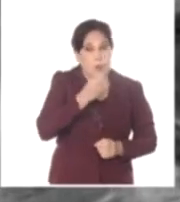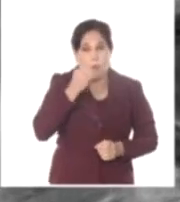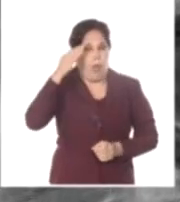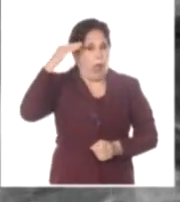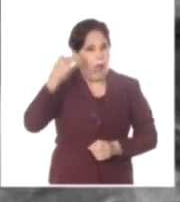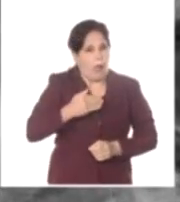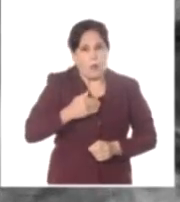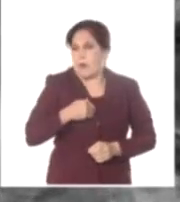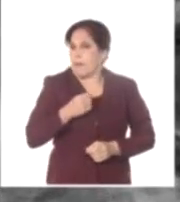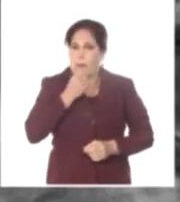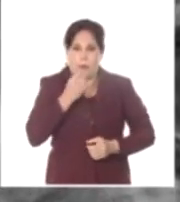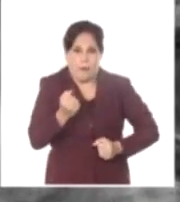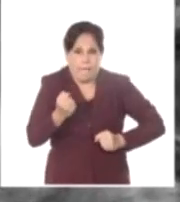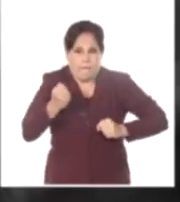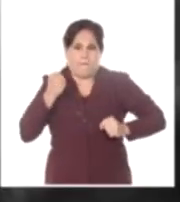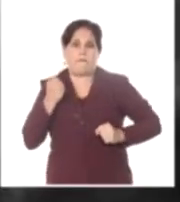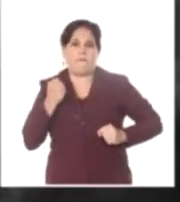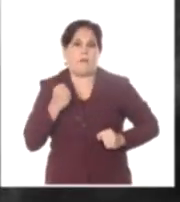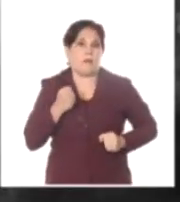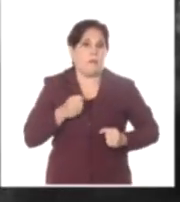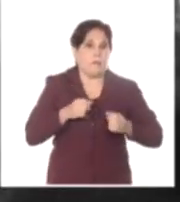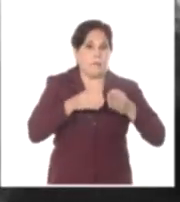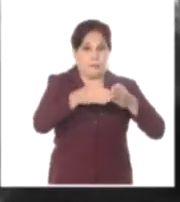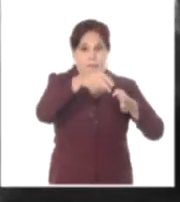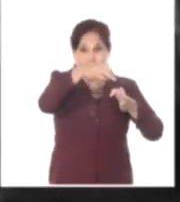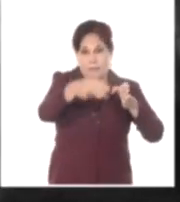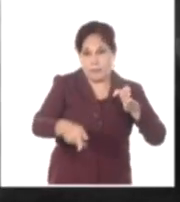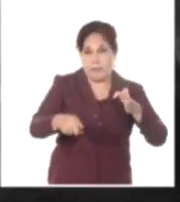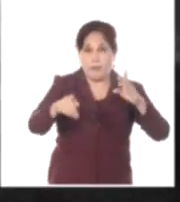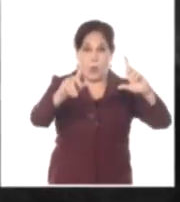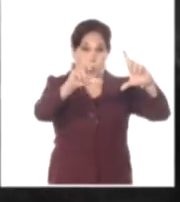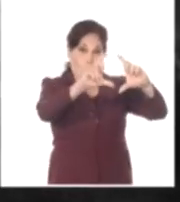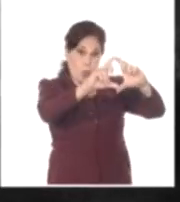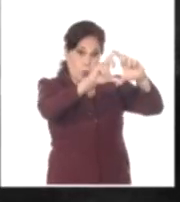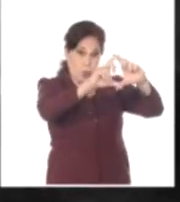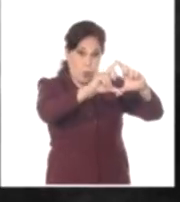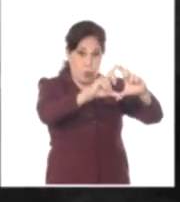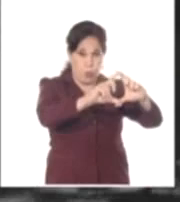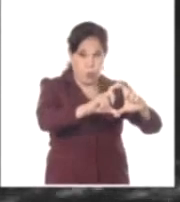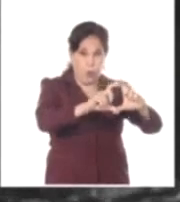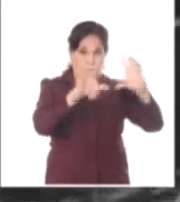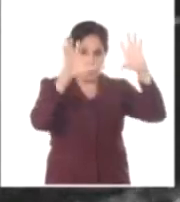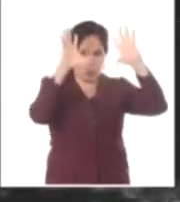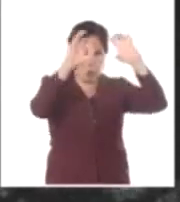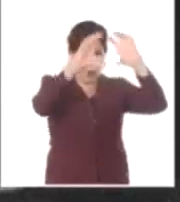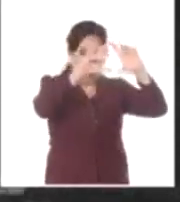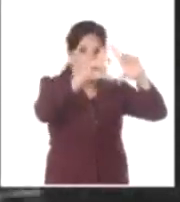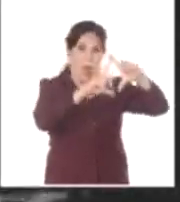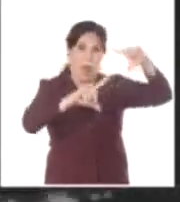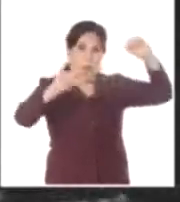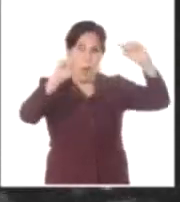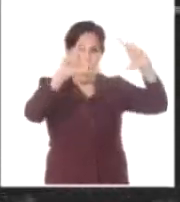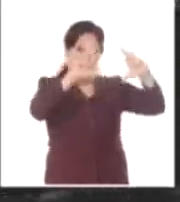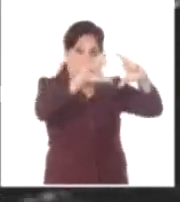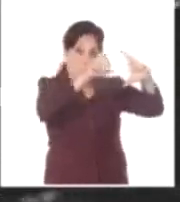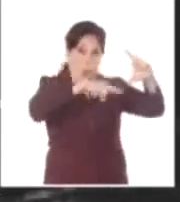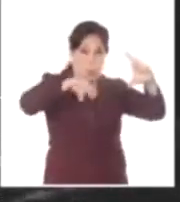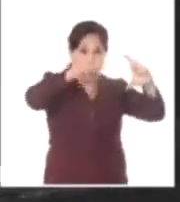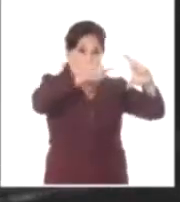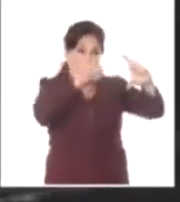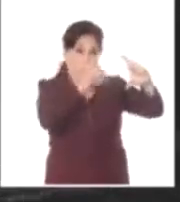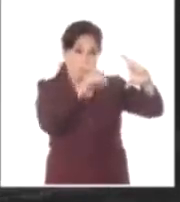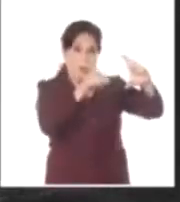revólveres. Martí puede ver la luna roja asomando bajo una luna. En tan pocas líneas,